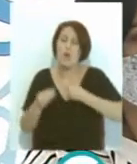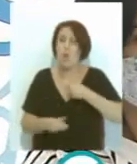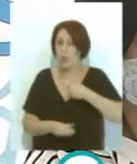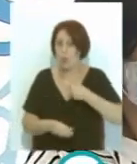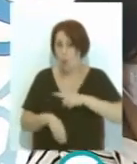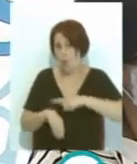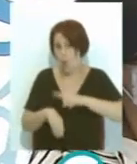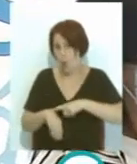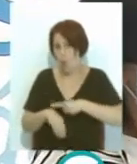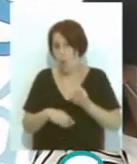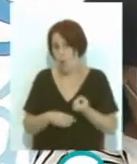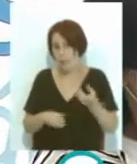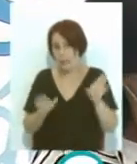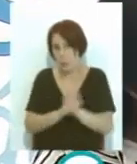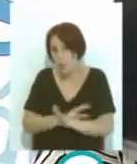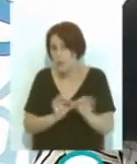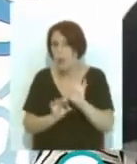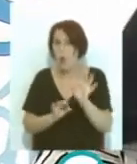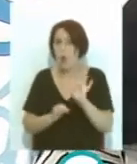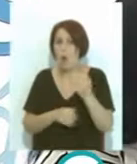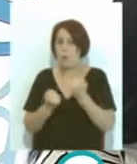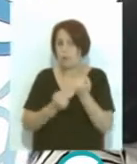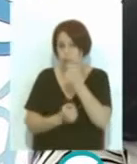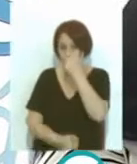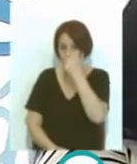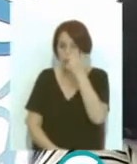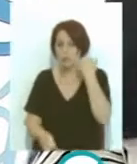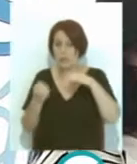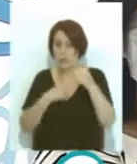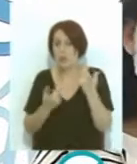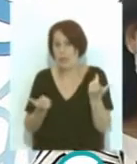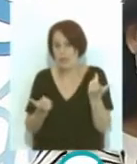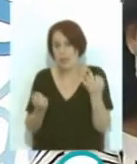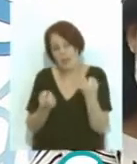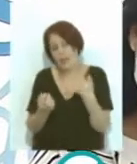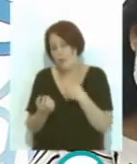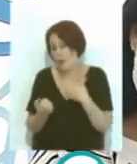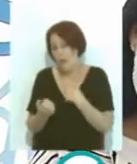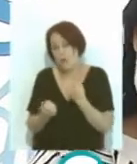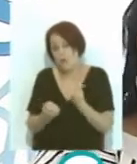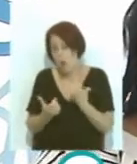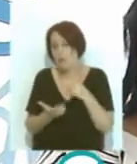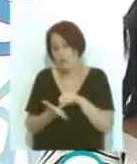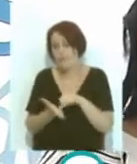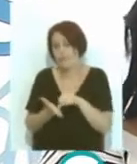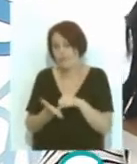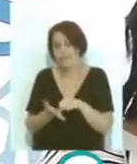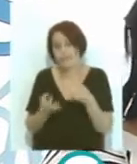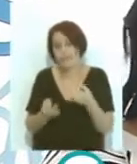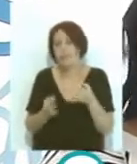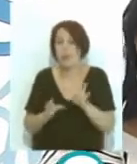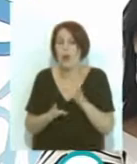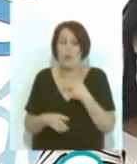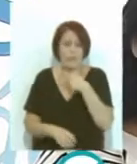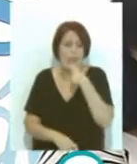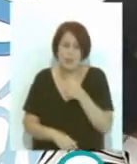afluencia la ciudad evidentemente habrá determinadas actuaciones que sean incuestionables que tenga que molestar un poco la ciudad pero pondremos todas